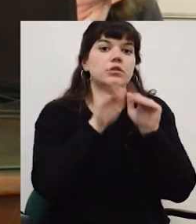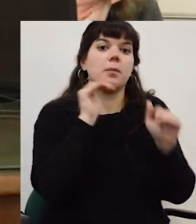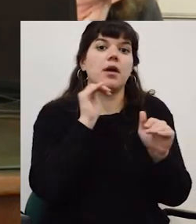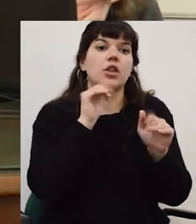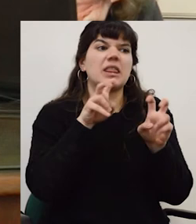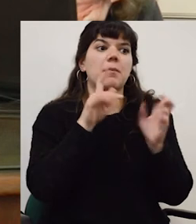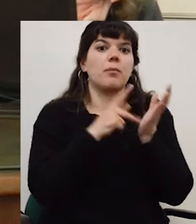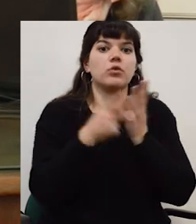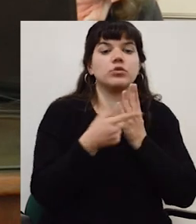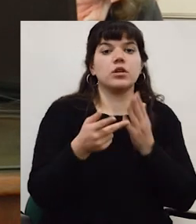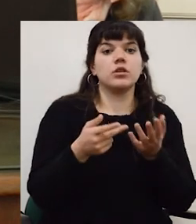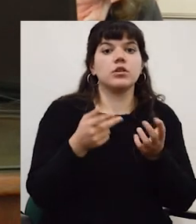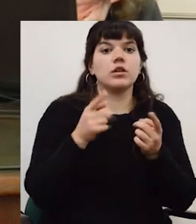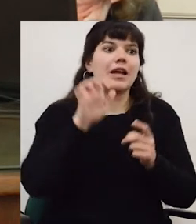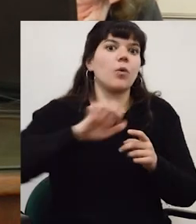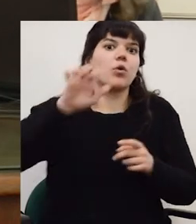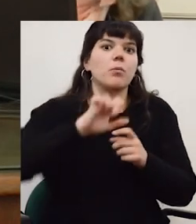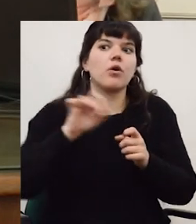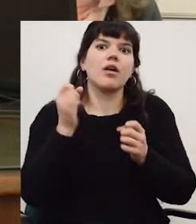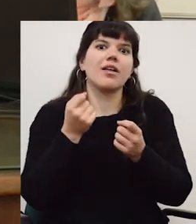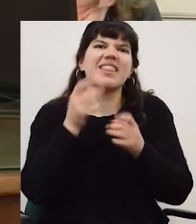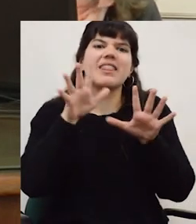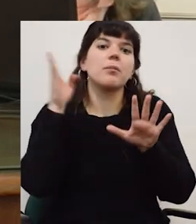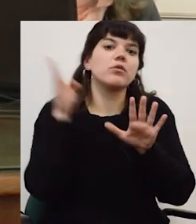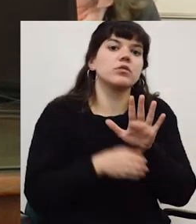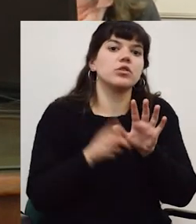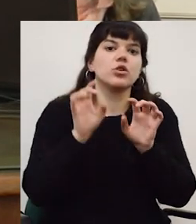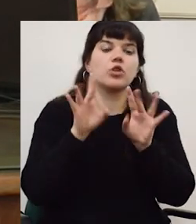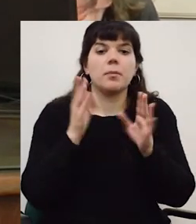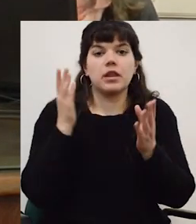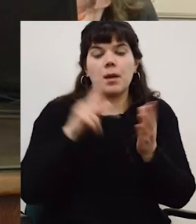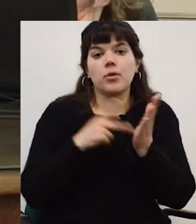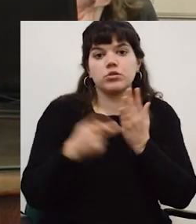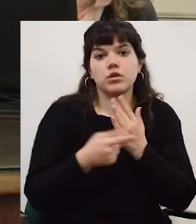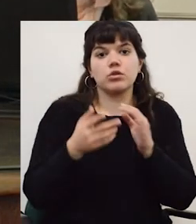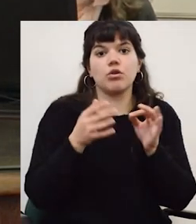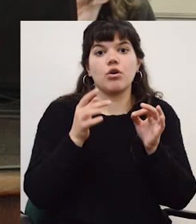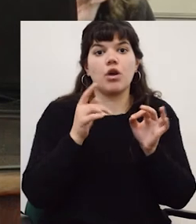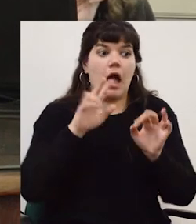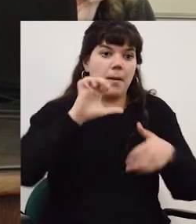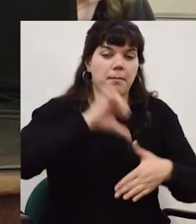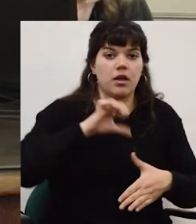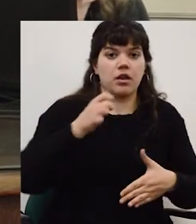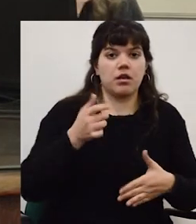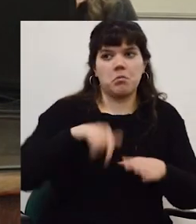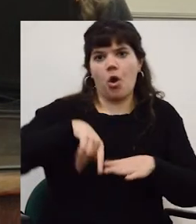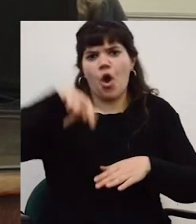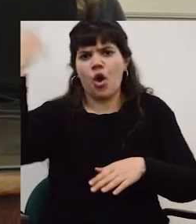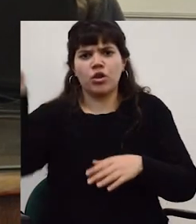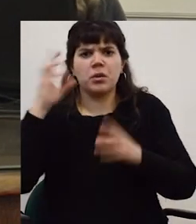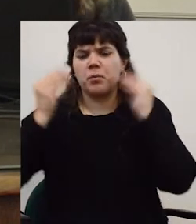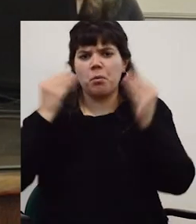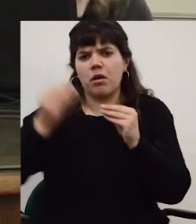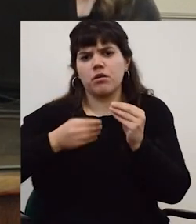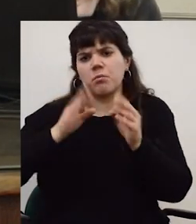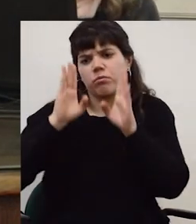en el último llamado a red a proyectos Erasmus Europa destinó casi un 10% de proyectos